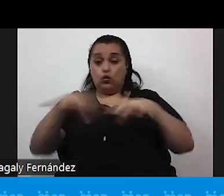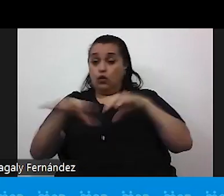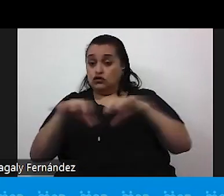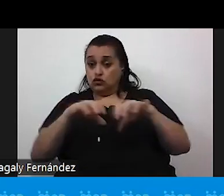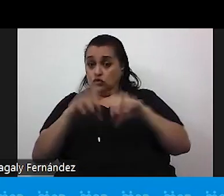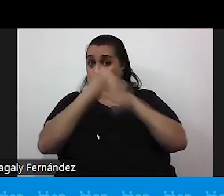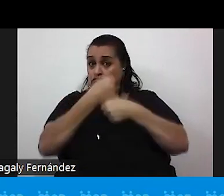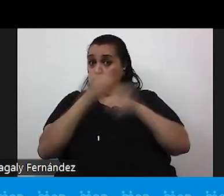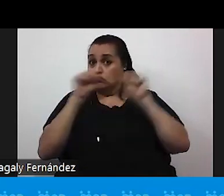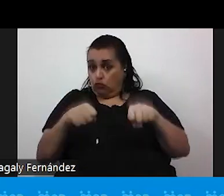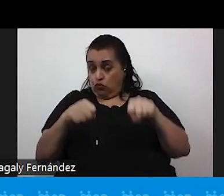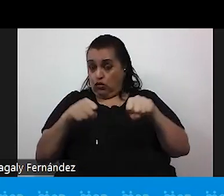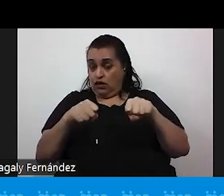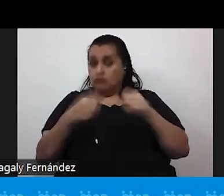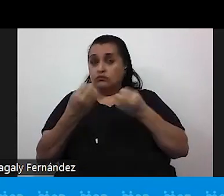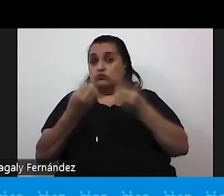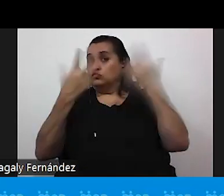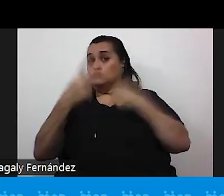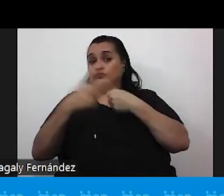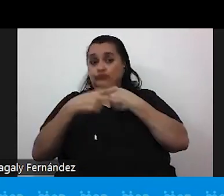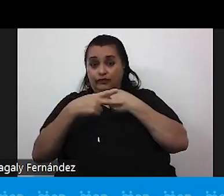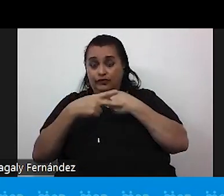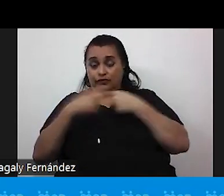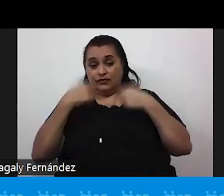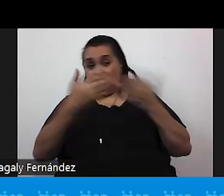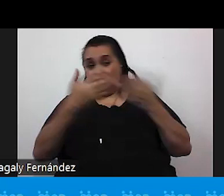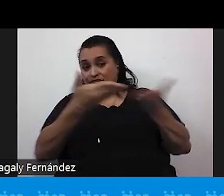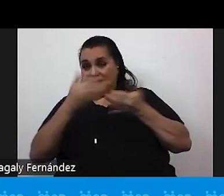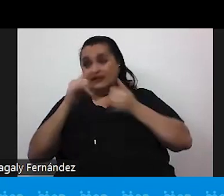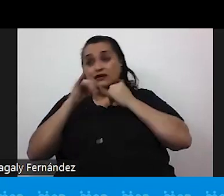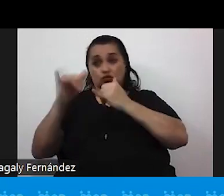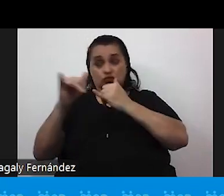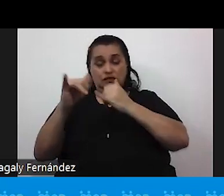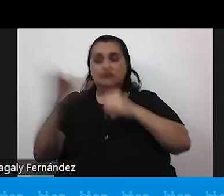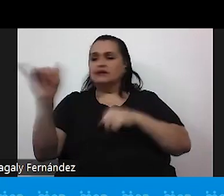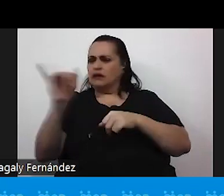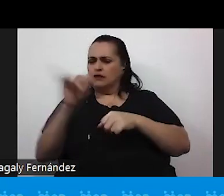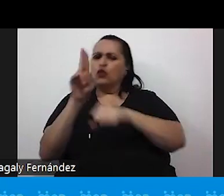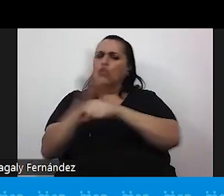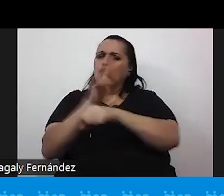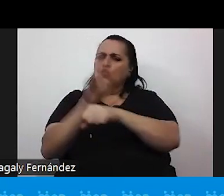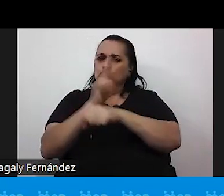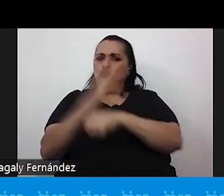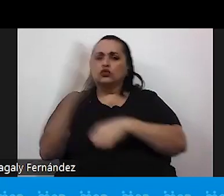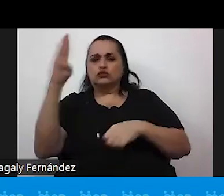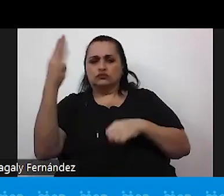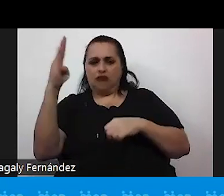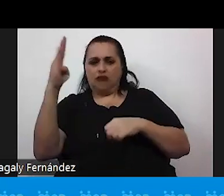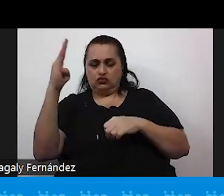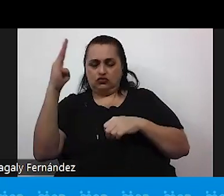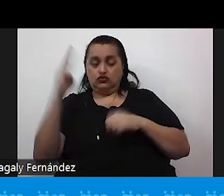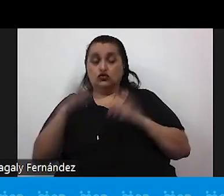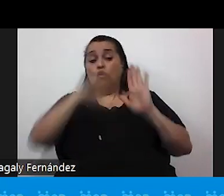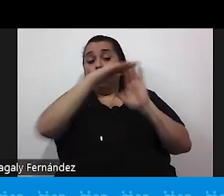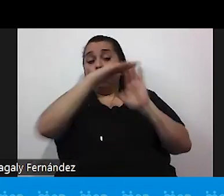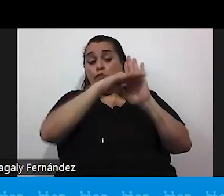y muchos casos que son los que nos llegan de algún tipo de denuncia es también sobre el uso de servicios sanitarios en el protocolo se